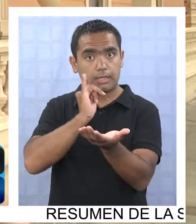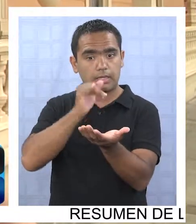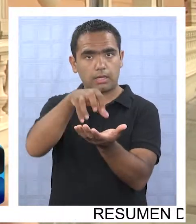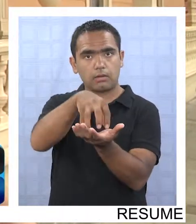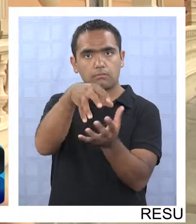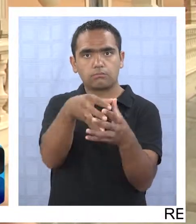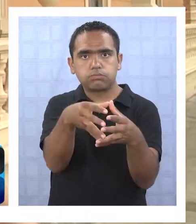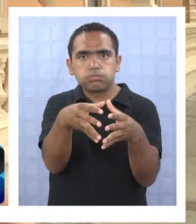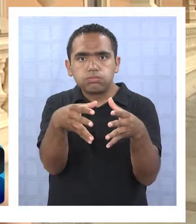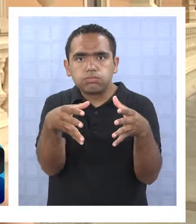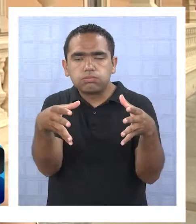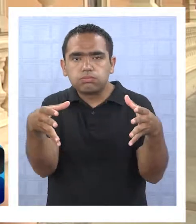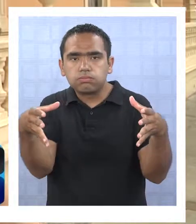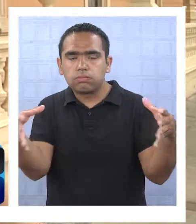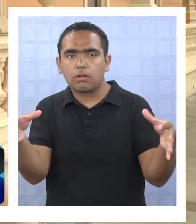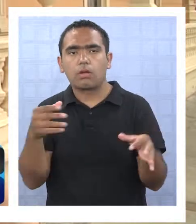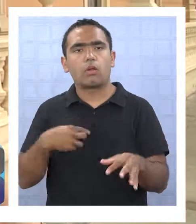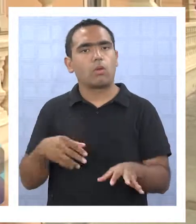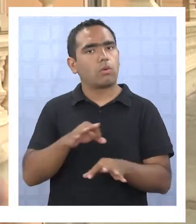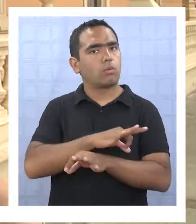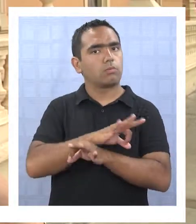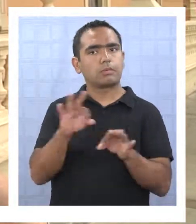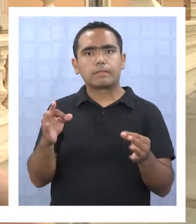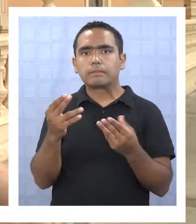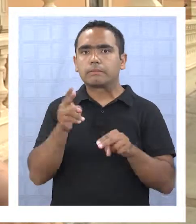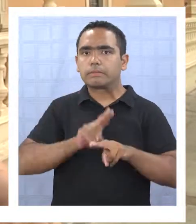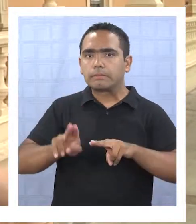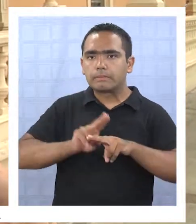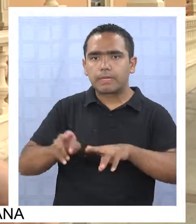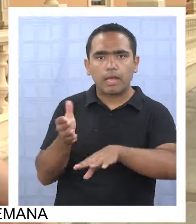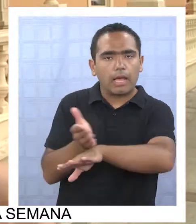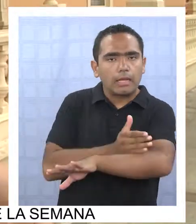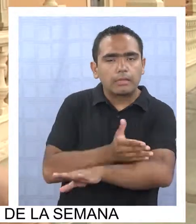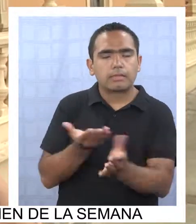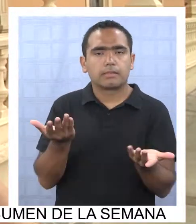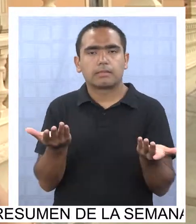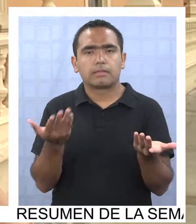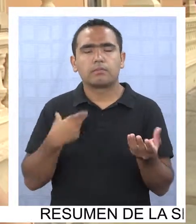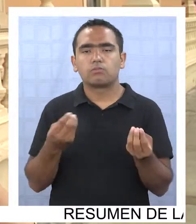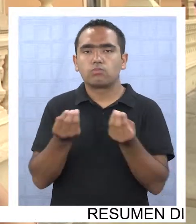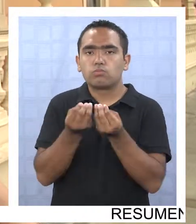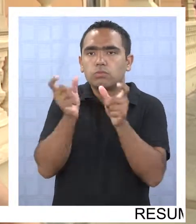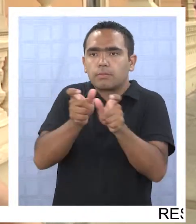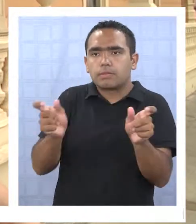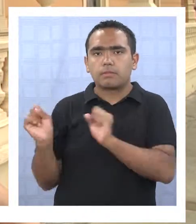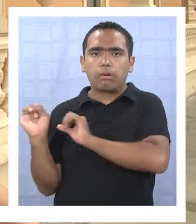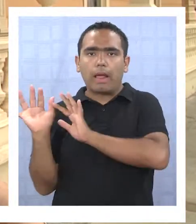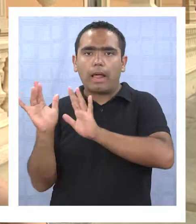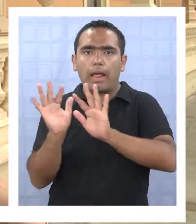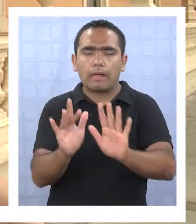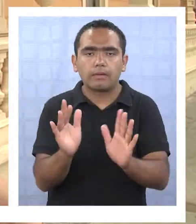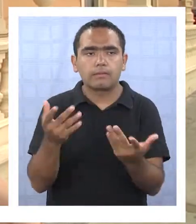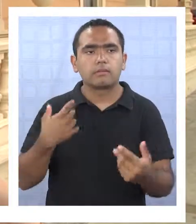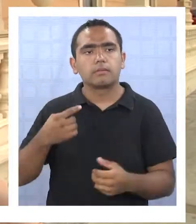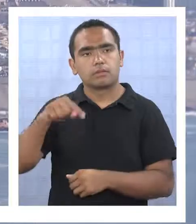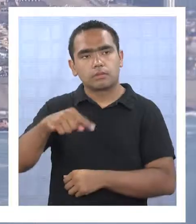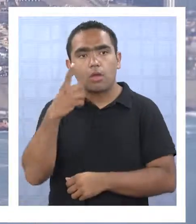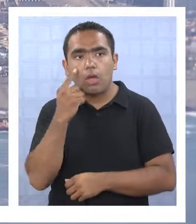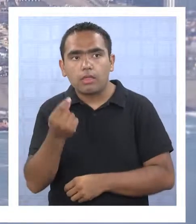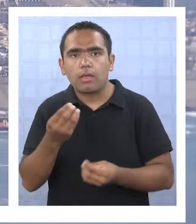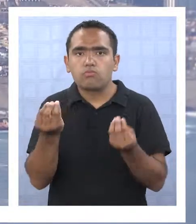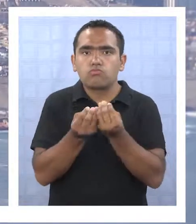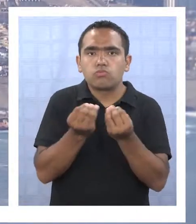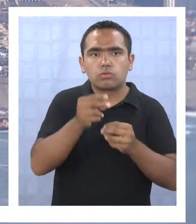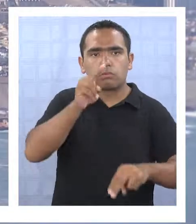en los últimos 10 años, la ciudad no estaba preparada para acoger la llegada de tantas personas, por lo tanto si usted hoy día ve una cantidad enorme de